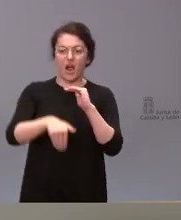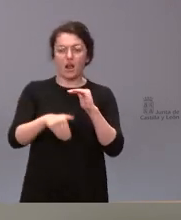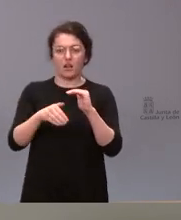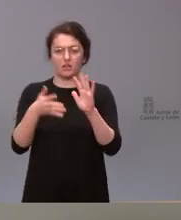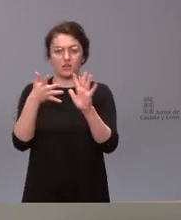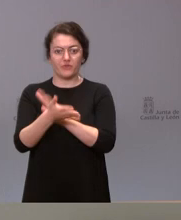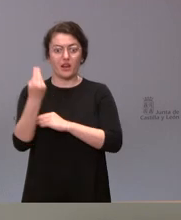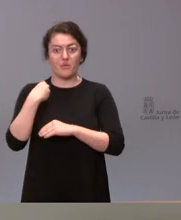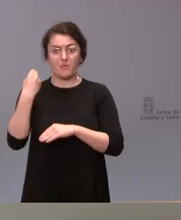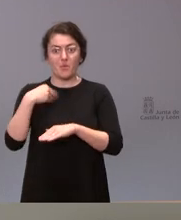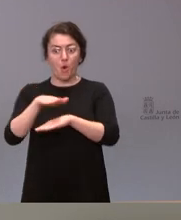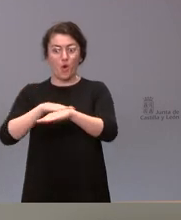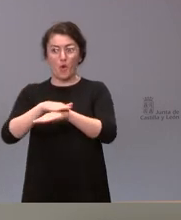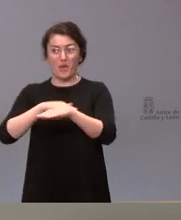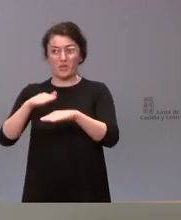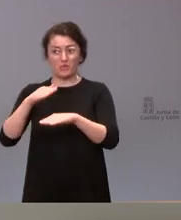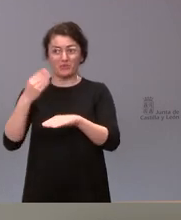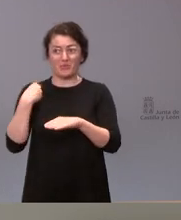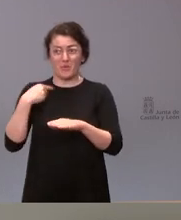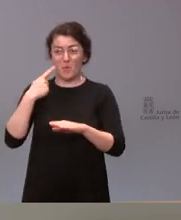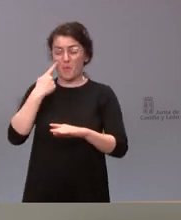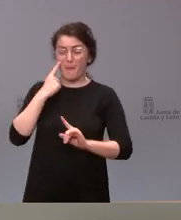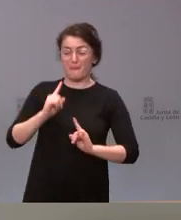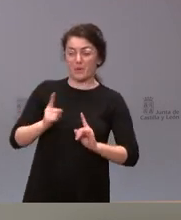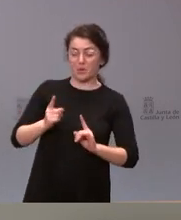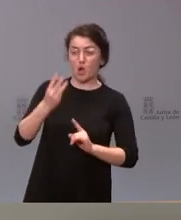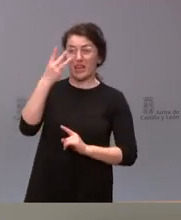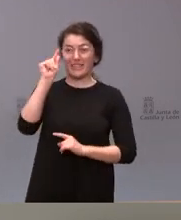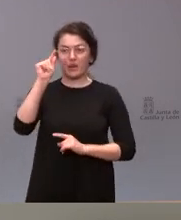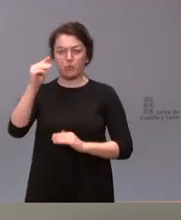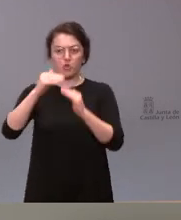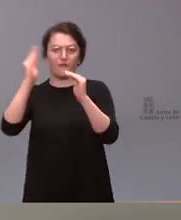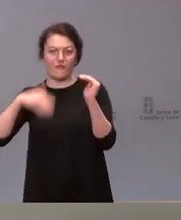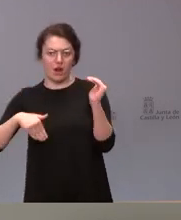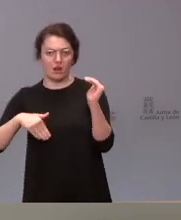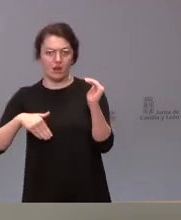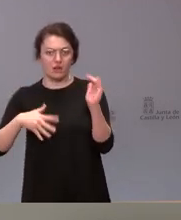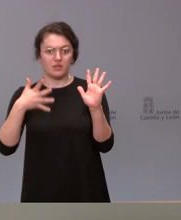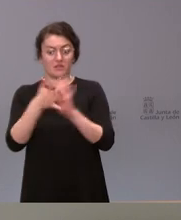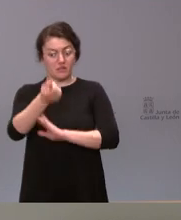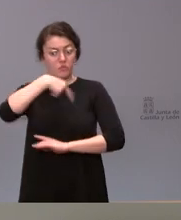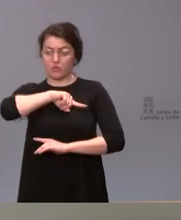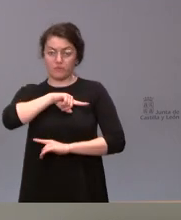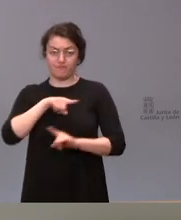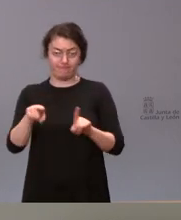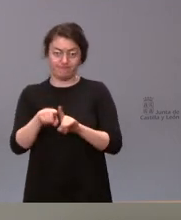previsión en prácticamente tres puntos y nosotros también estimamos que seguramente sea difícil cumplir el objetivo que nos habíamos planteado